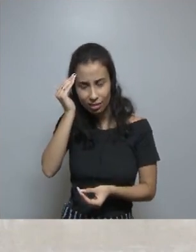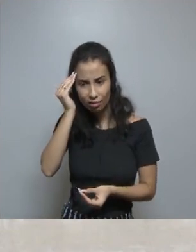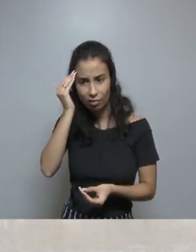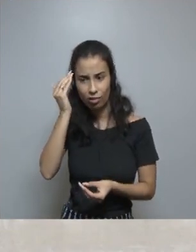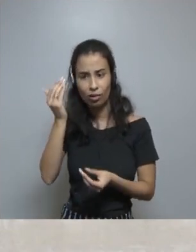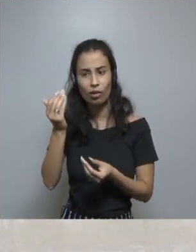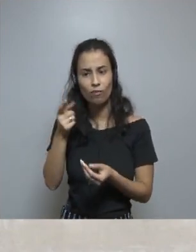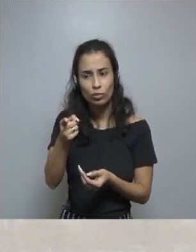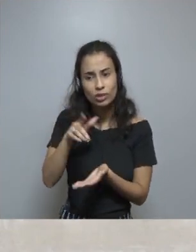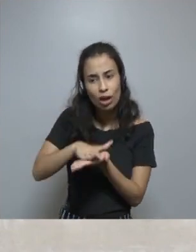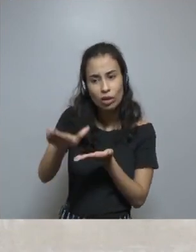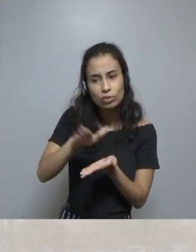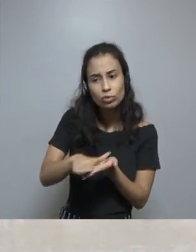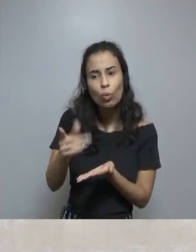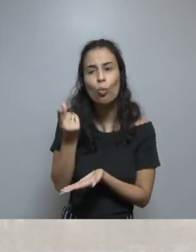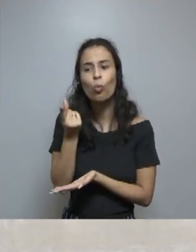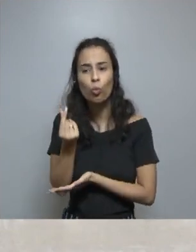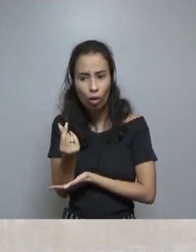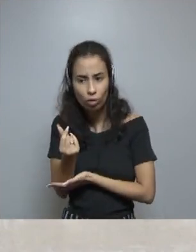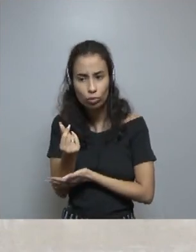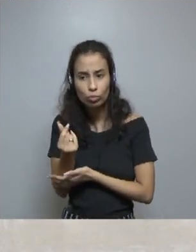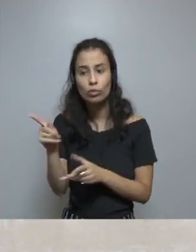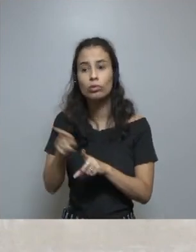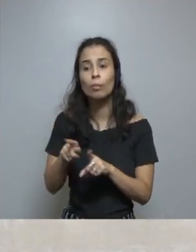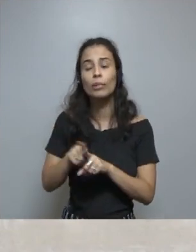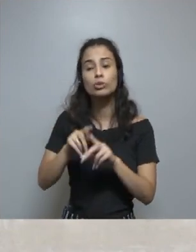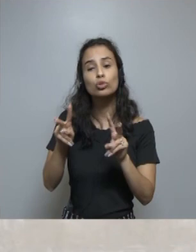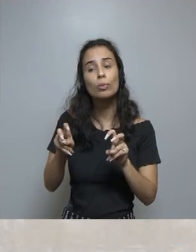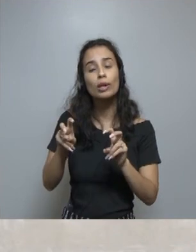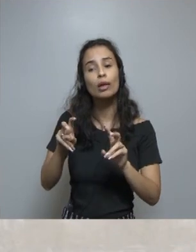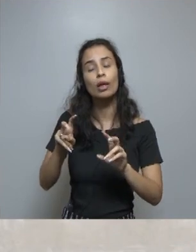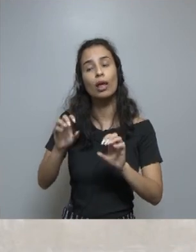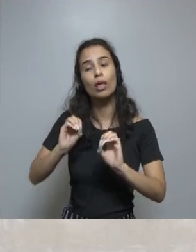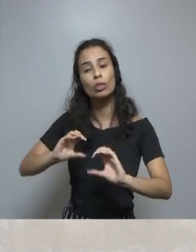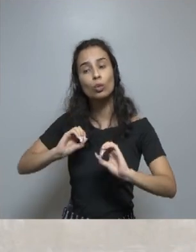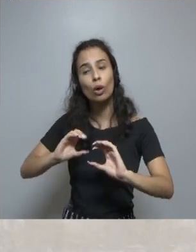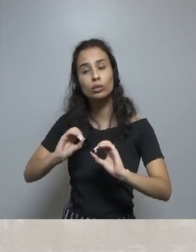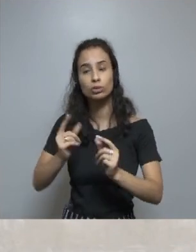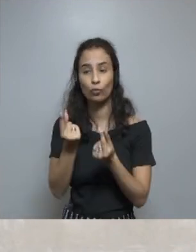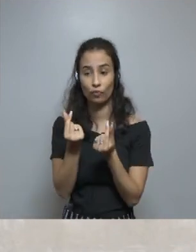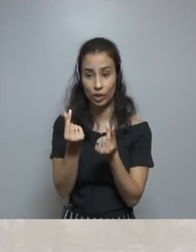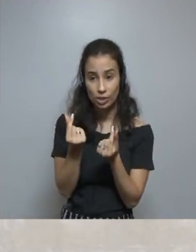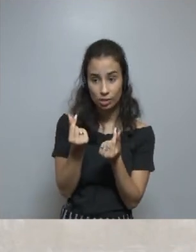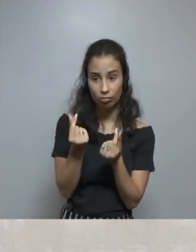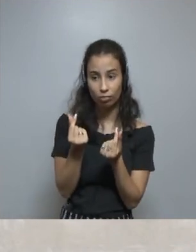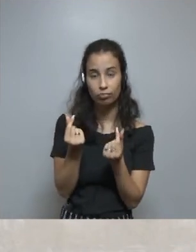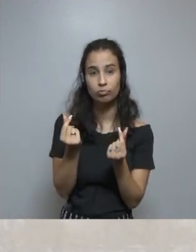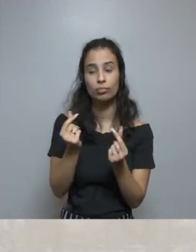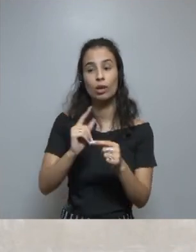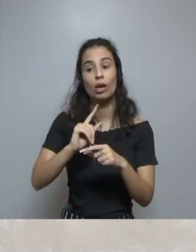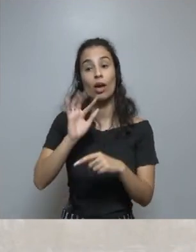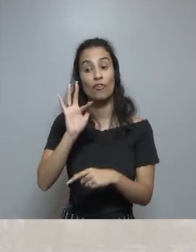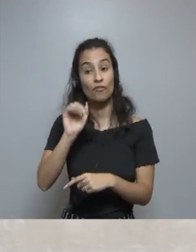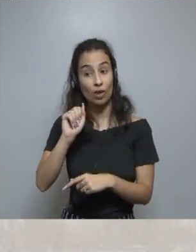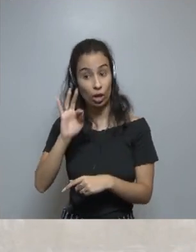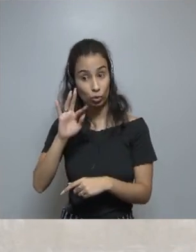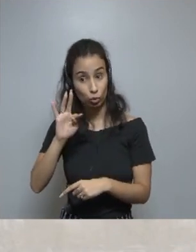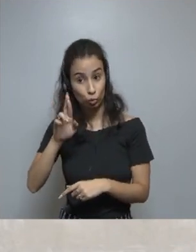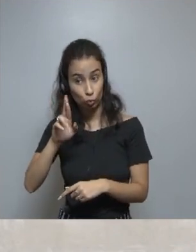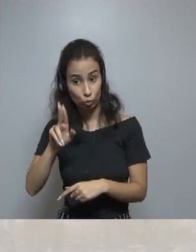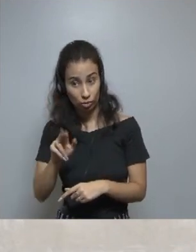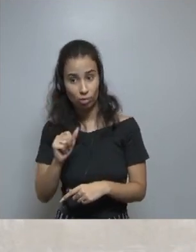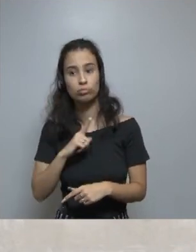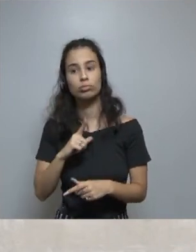gastos y tiene un componente también de educación financiera. Las siguientes facturas también se